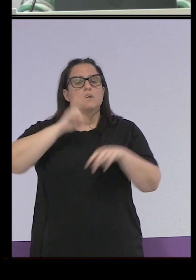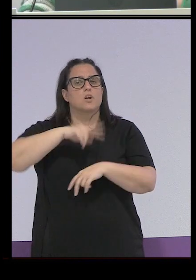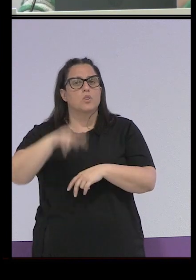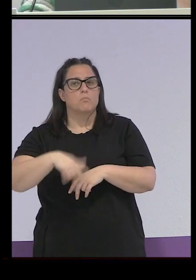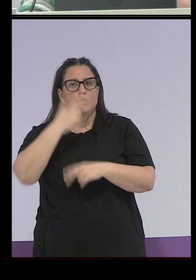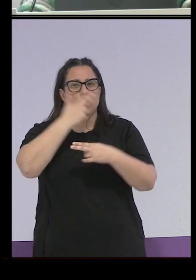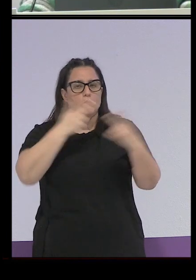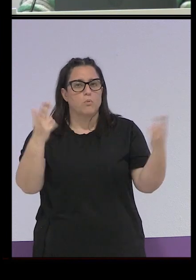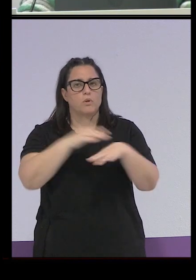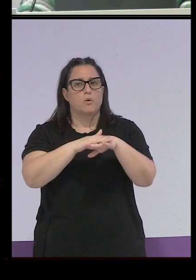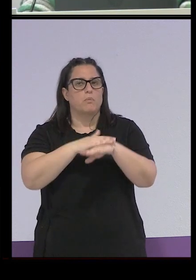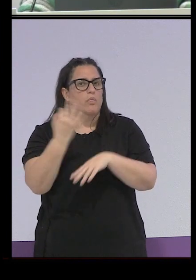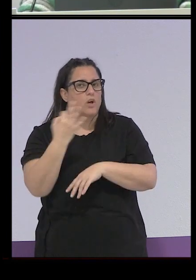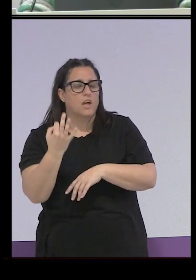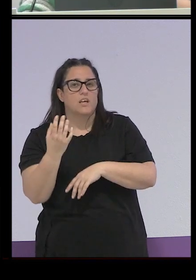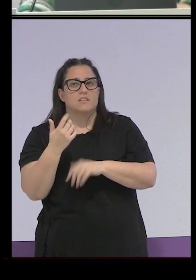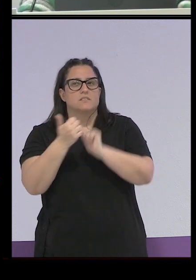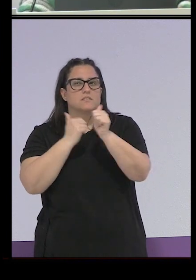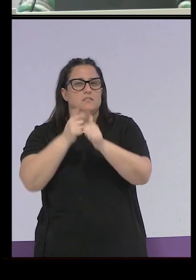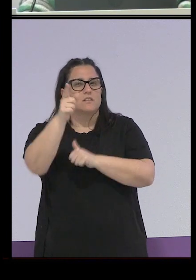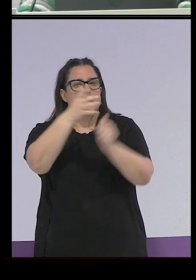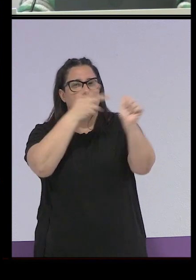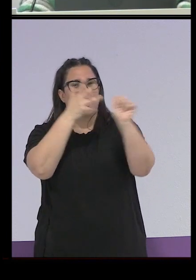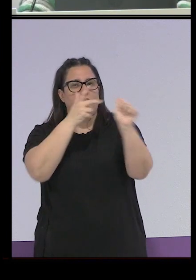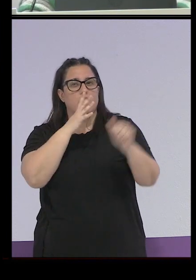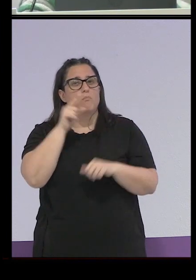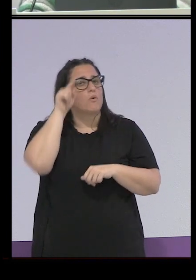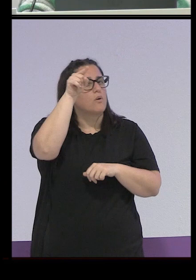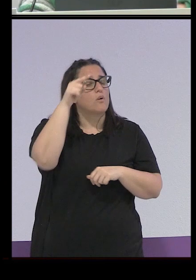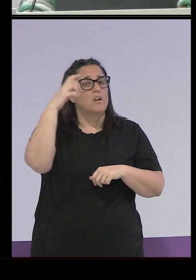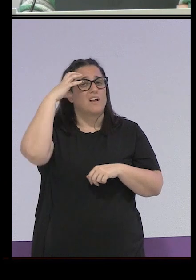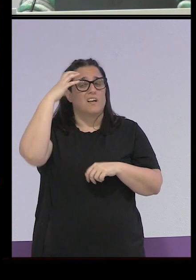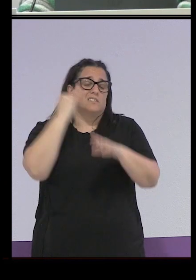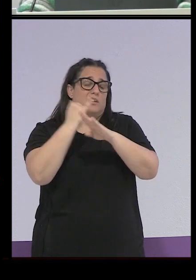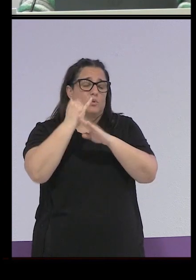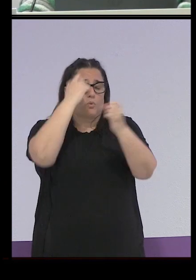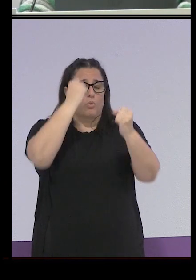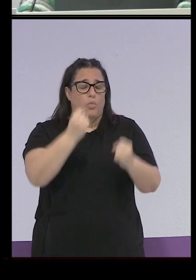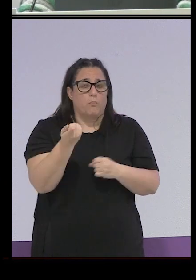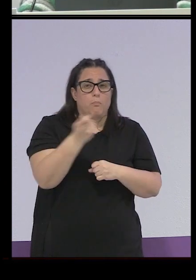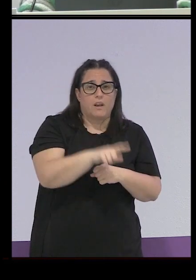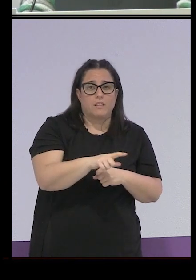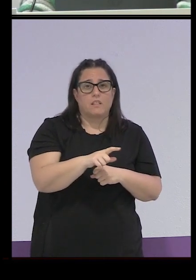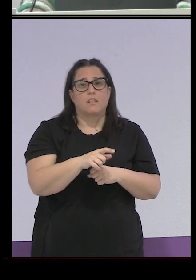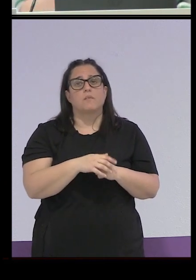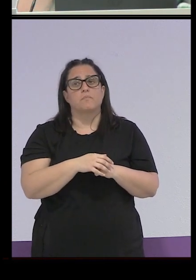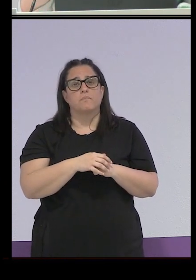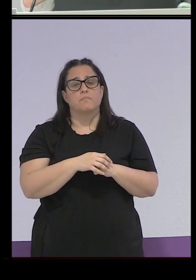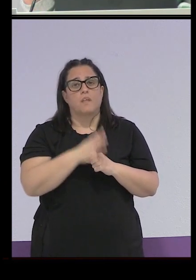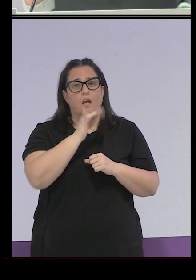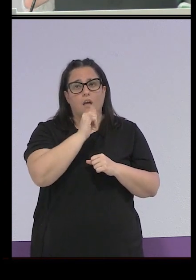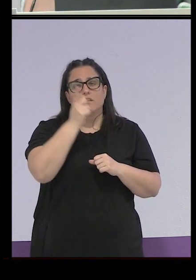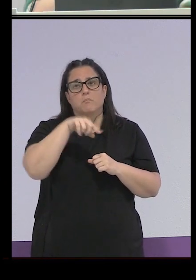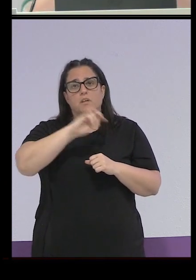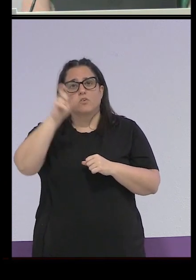esto del perdón mirando mucho el ejemplo de Irlanda en Irlanda hubo una institución parecida que se llamaba Las Lavanderías de la Magdalena hay una escritora